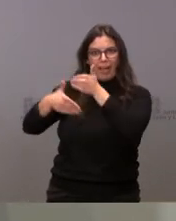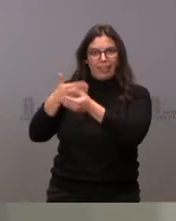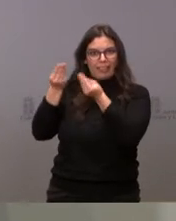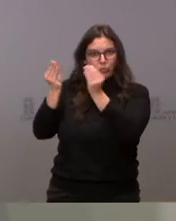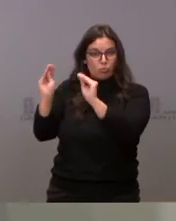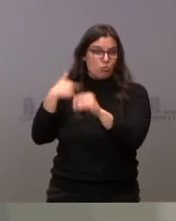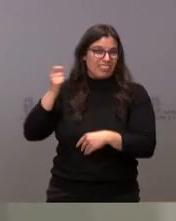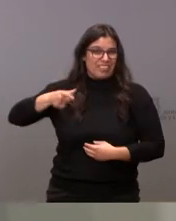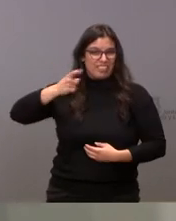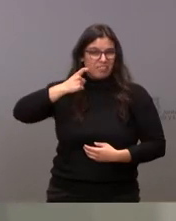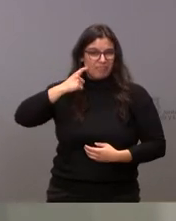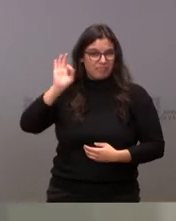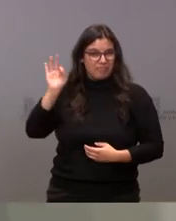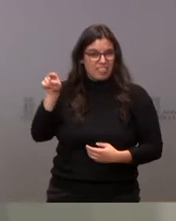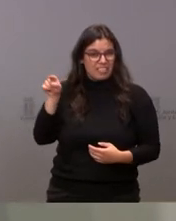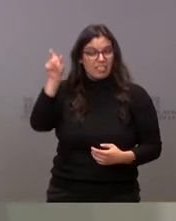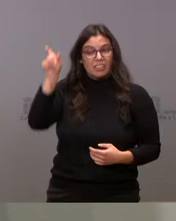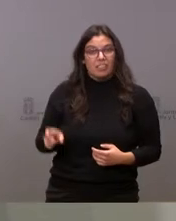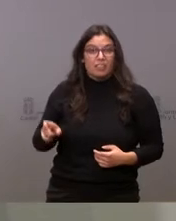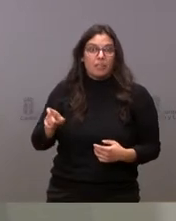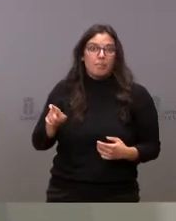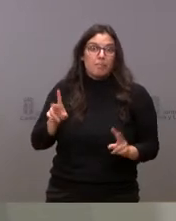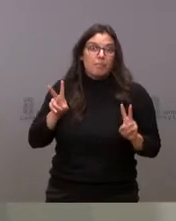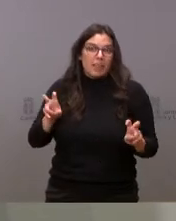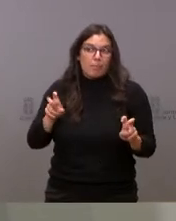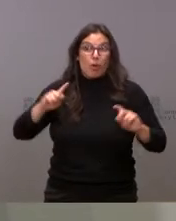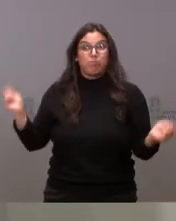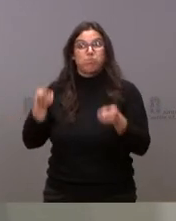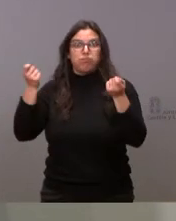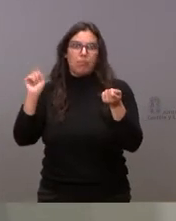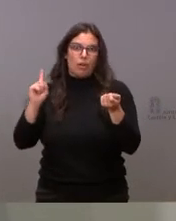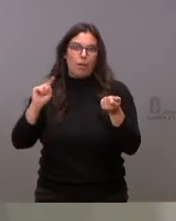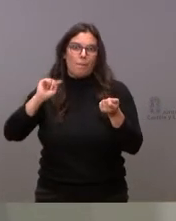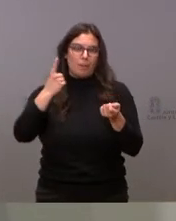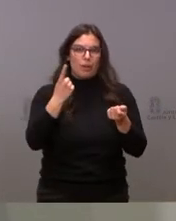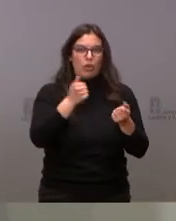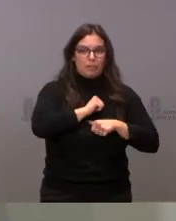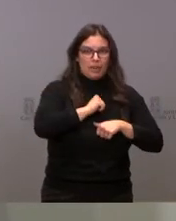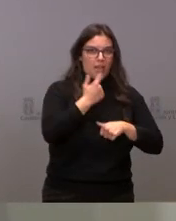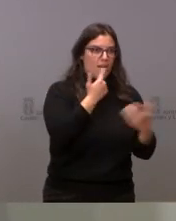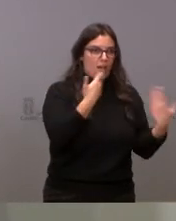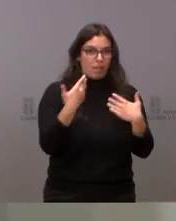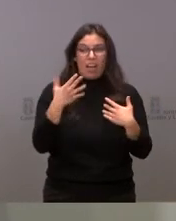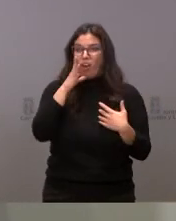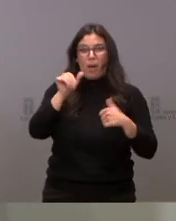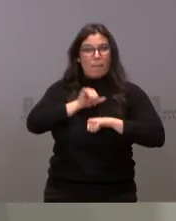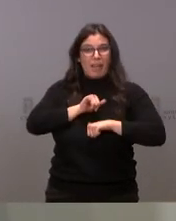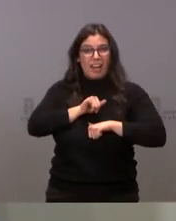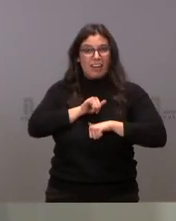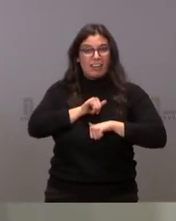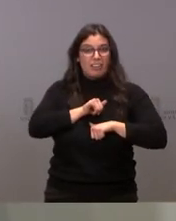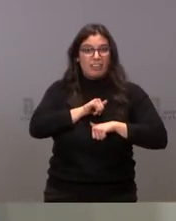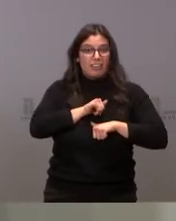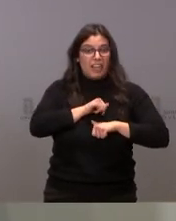siempre uno se reserva este tipo de anuncios, pero es que además ya ni siquiera se espera a que